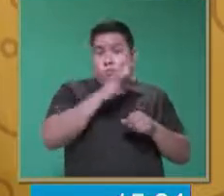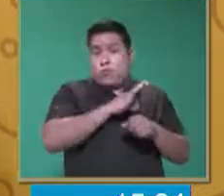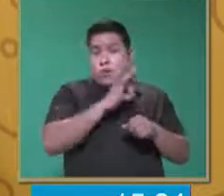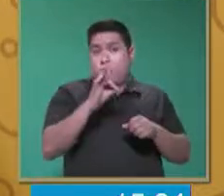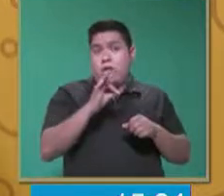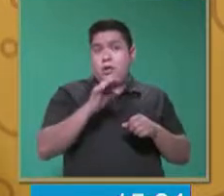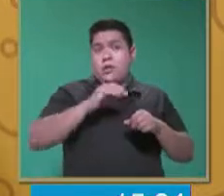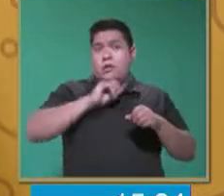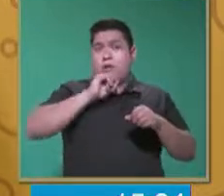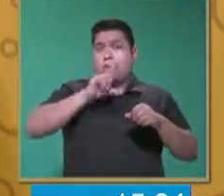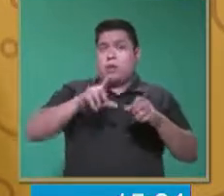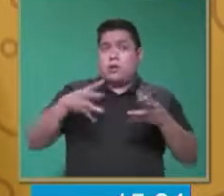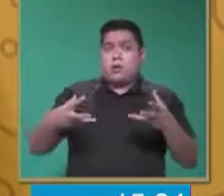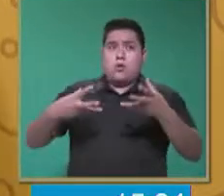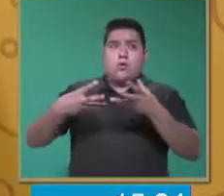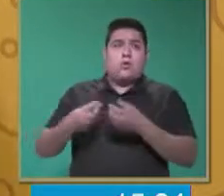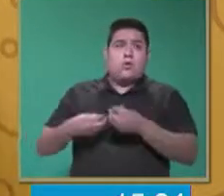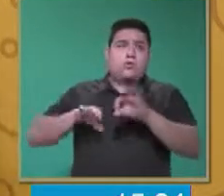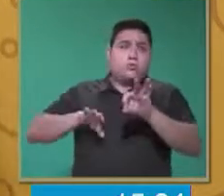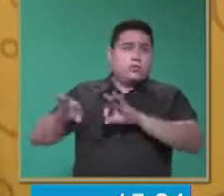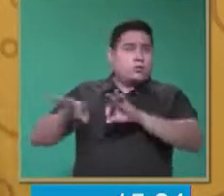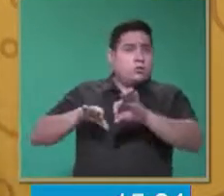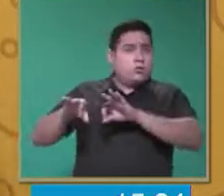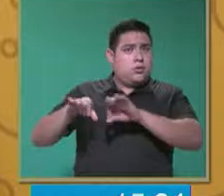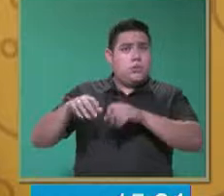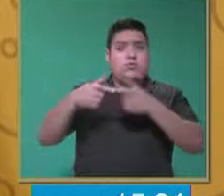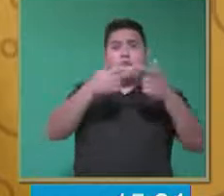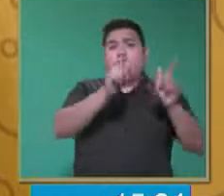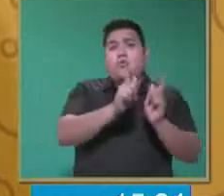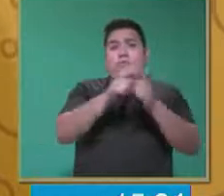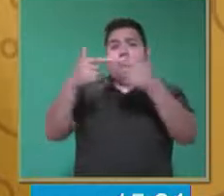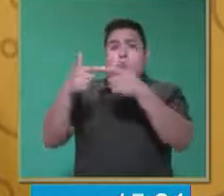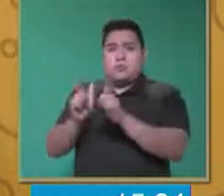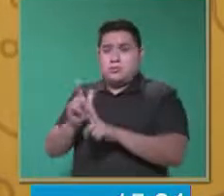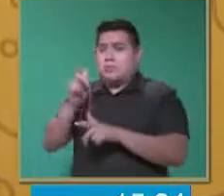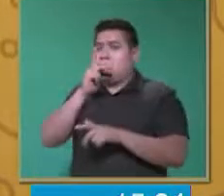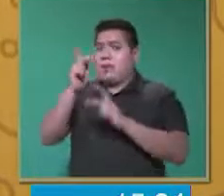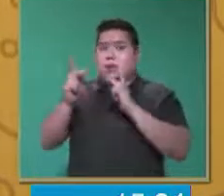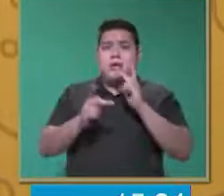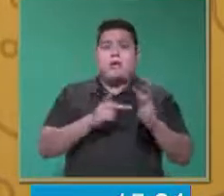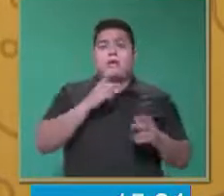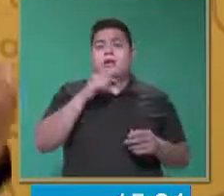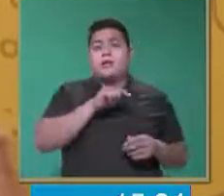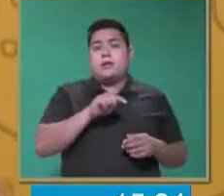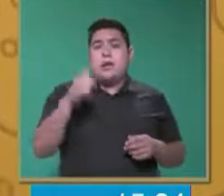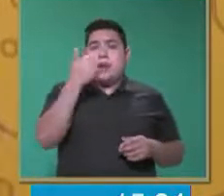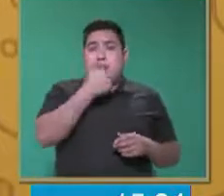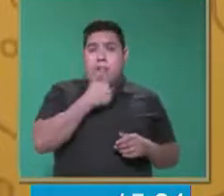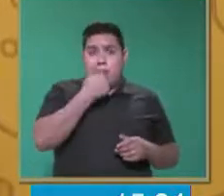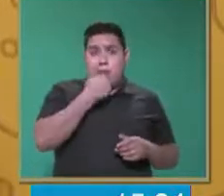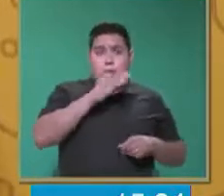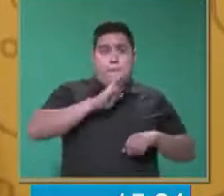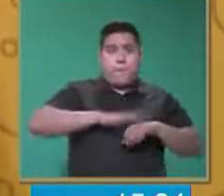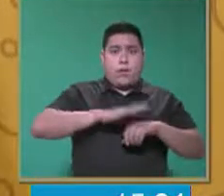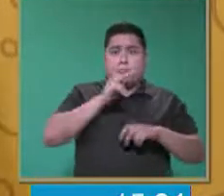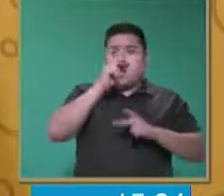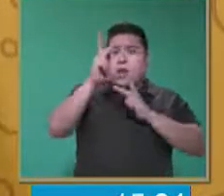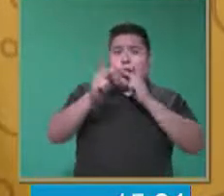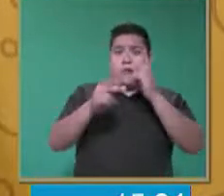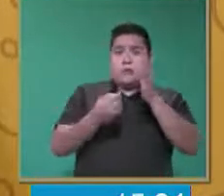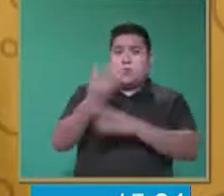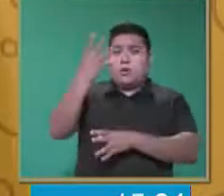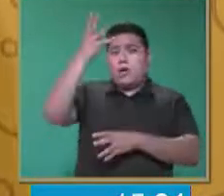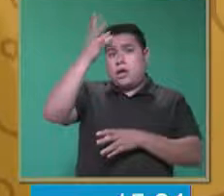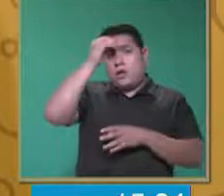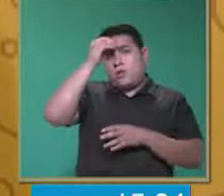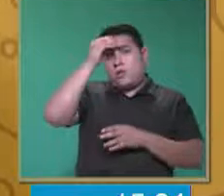a poder trabajar también por campos semánticos. De esta manera, el alumno incrementa más su vocabulario y sobre todo